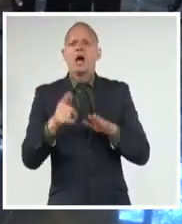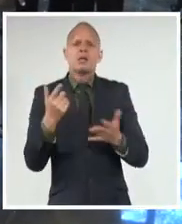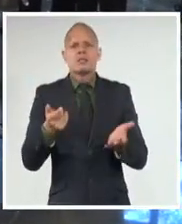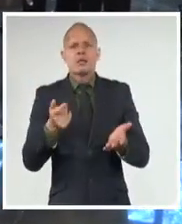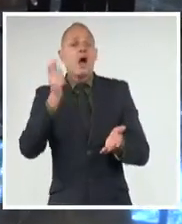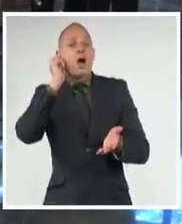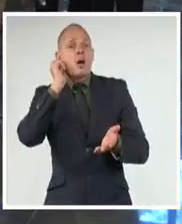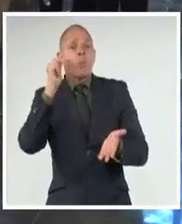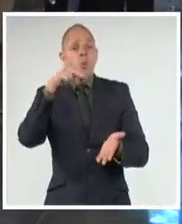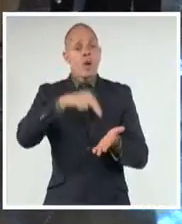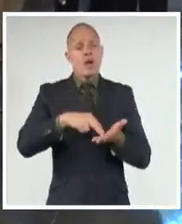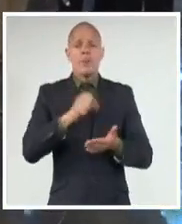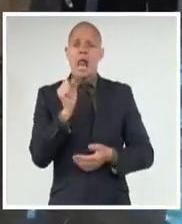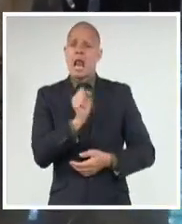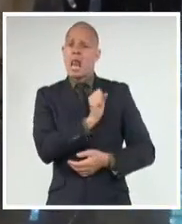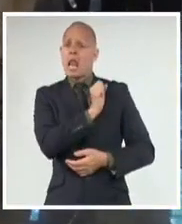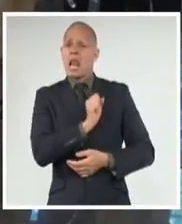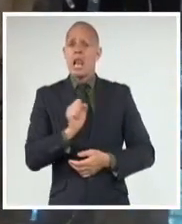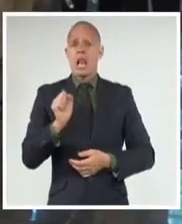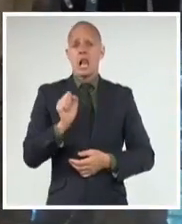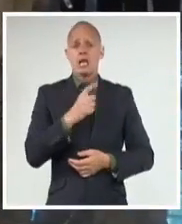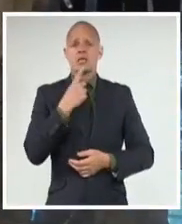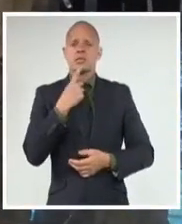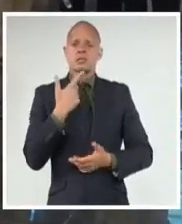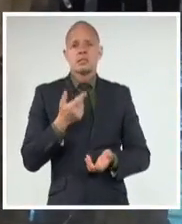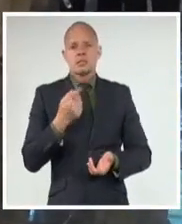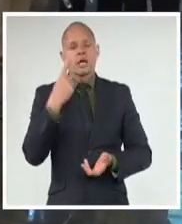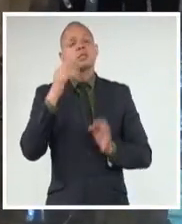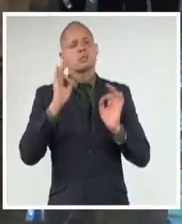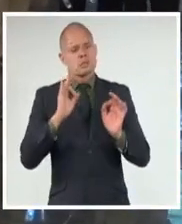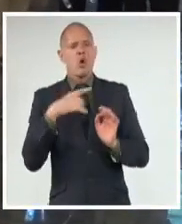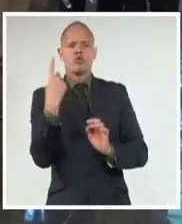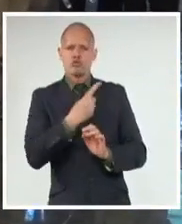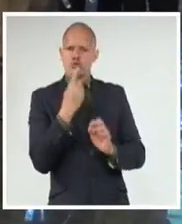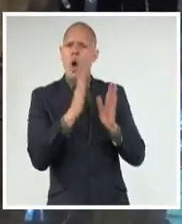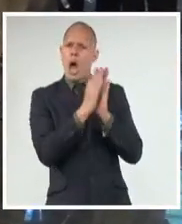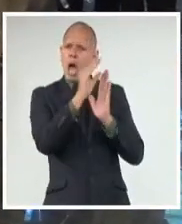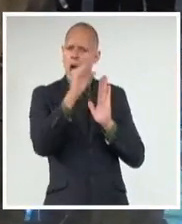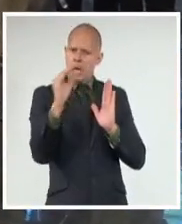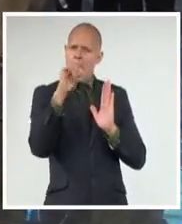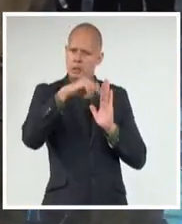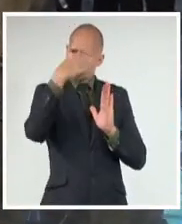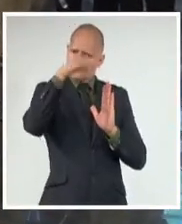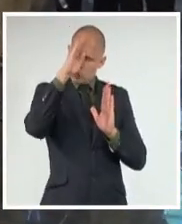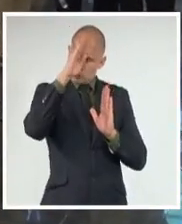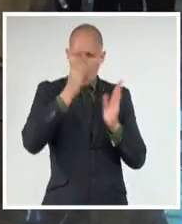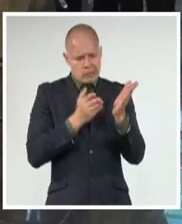ratificaron la convicción de que la Iglesia cubana también seguirá fundando junto a su pueblo.